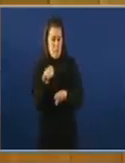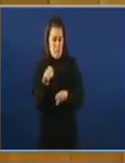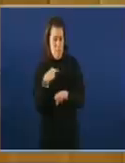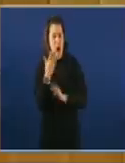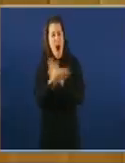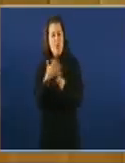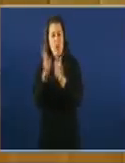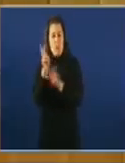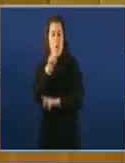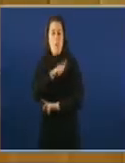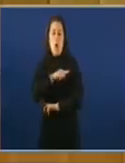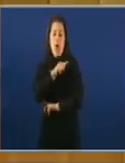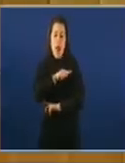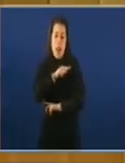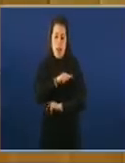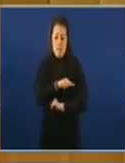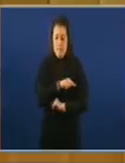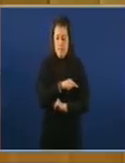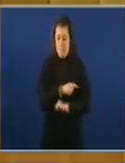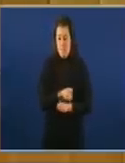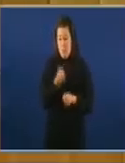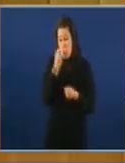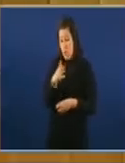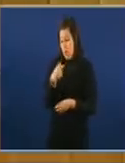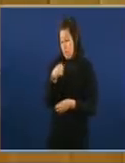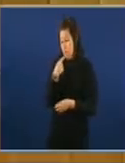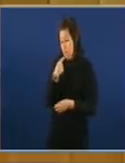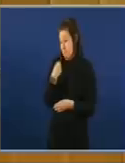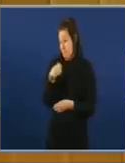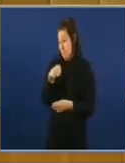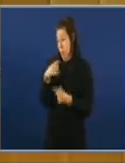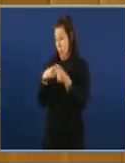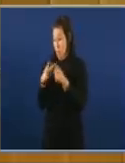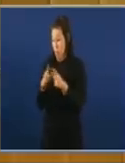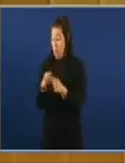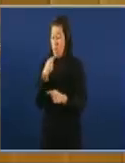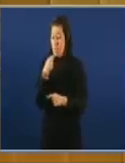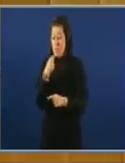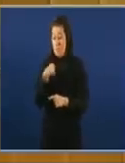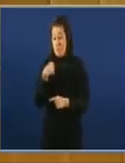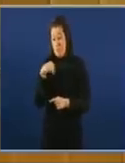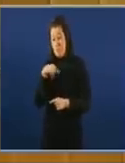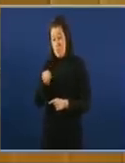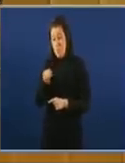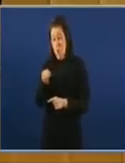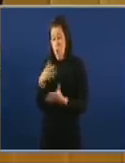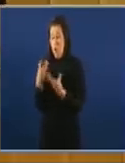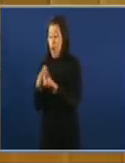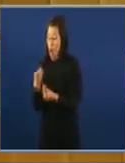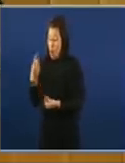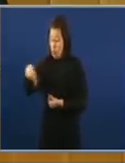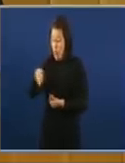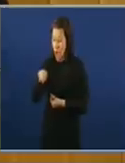moralidade Bueno O que menos ten que queixarse é o bloque porque o señor líder que teñen vostedes agora dixo